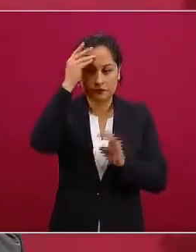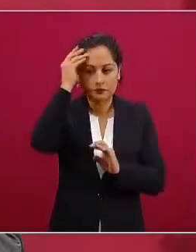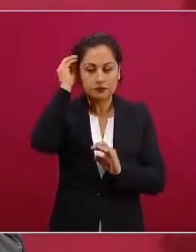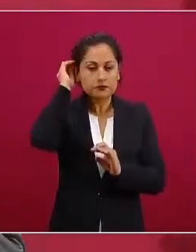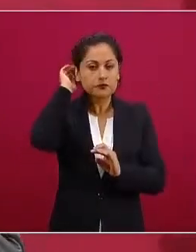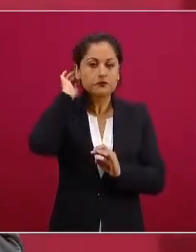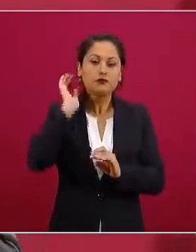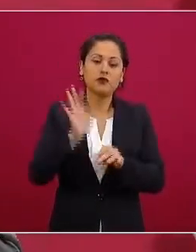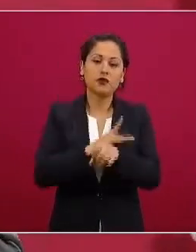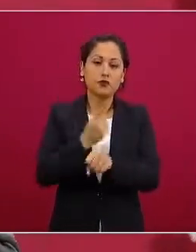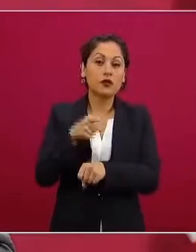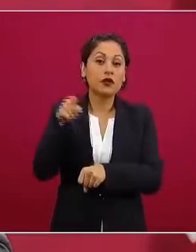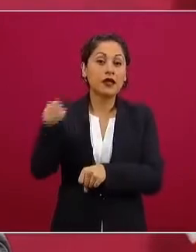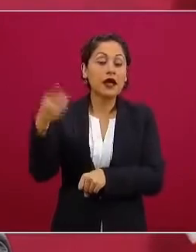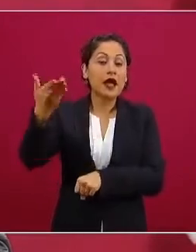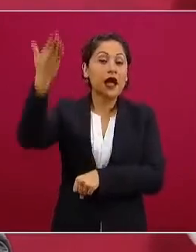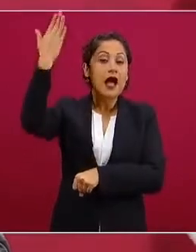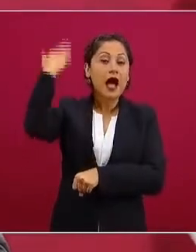escuela de proceso